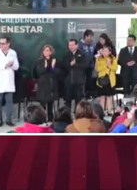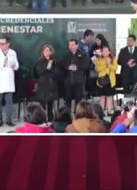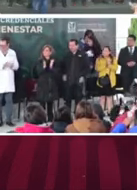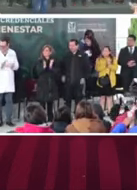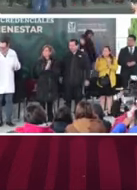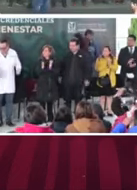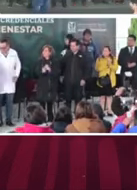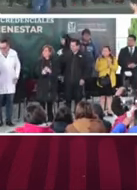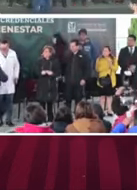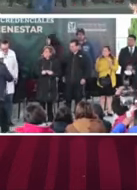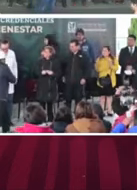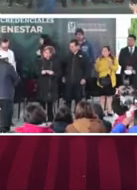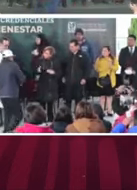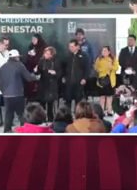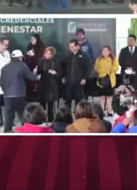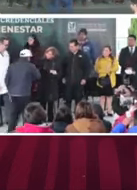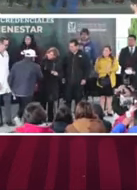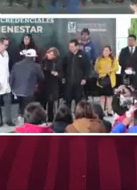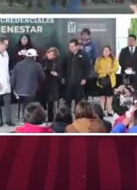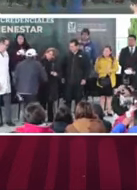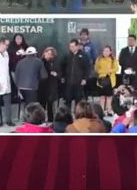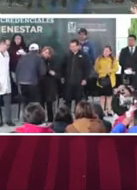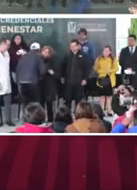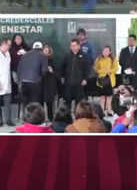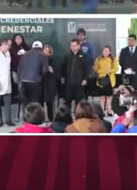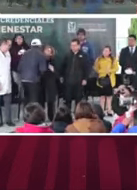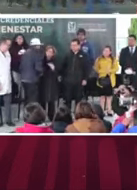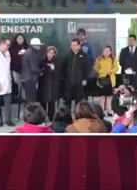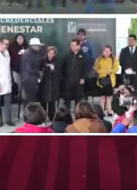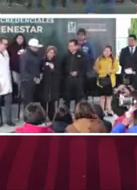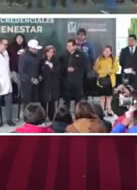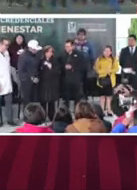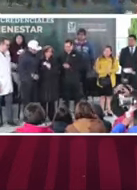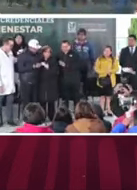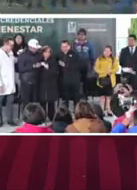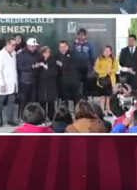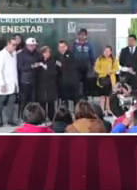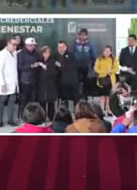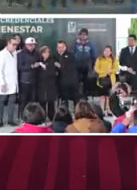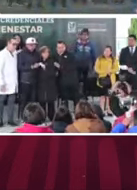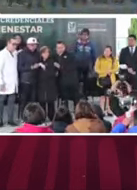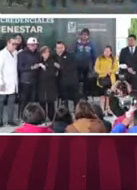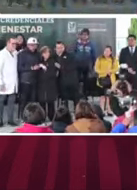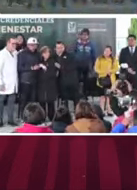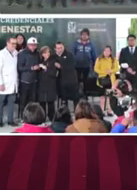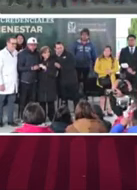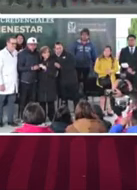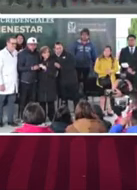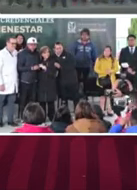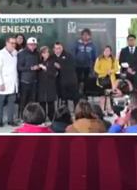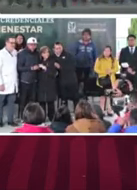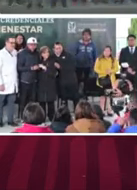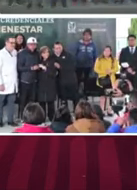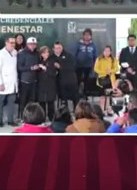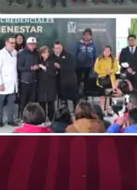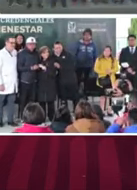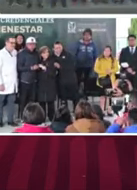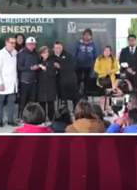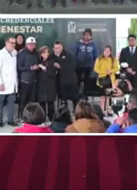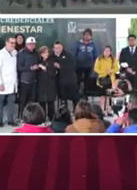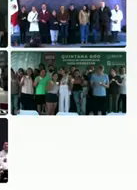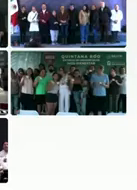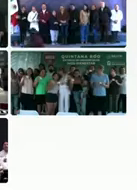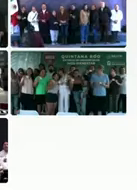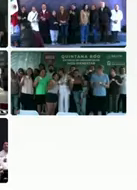en algunos de los programas de bienestar que todavía convocan a la población, ahí se harán entrega de las tarjetas. En ese